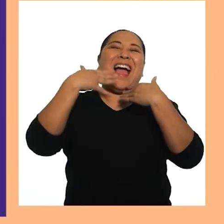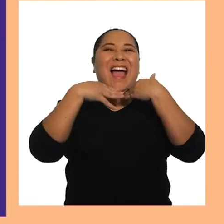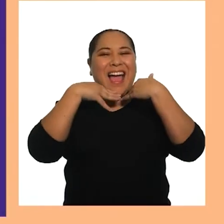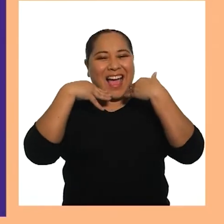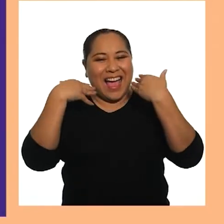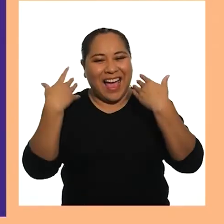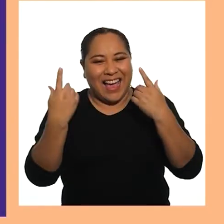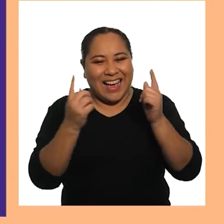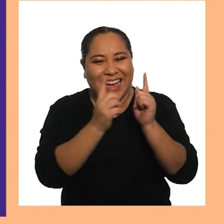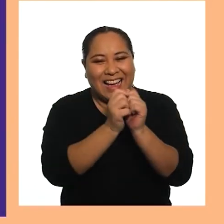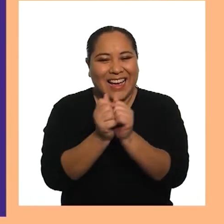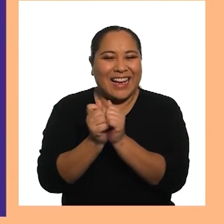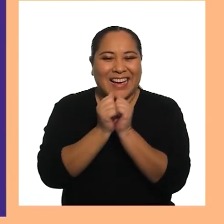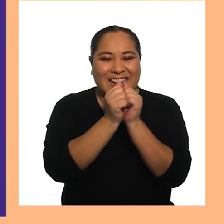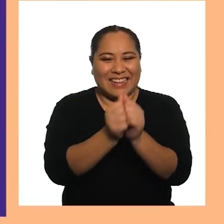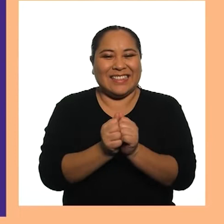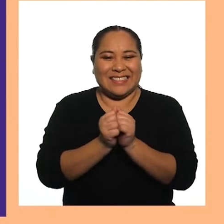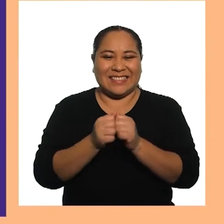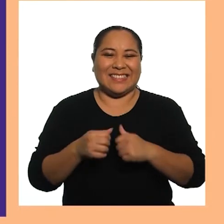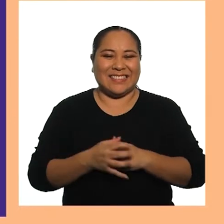ríe con ellos